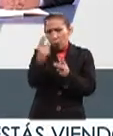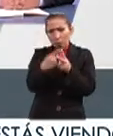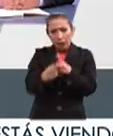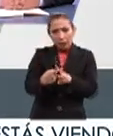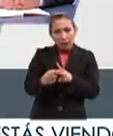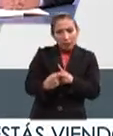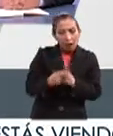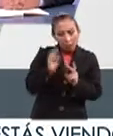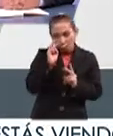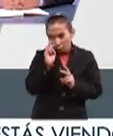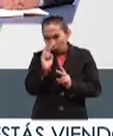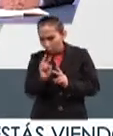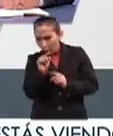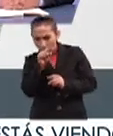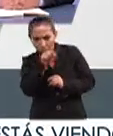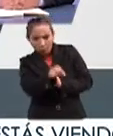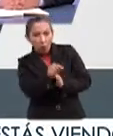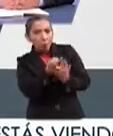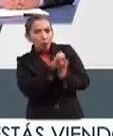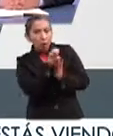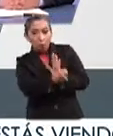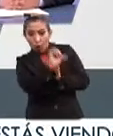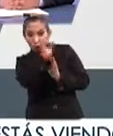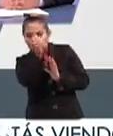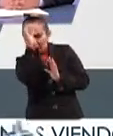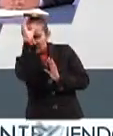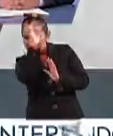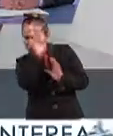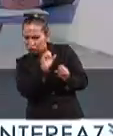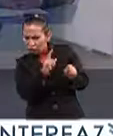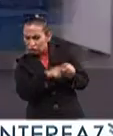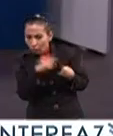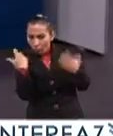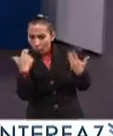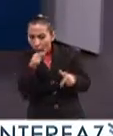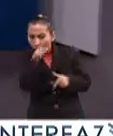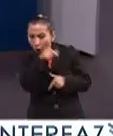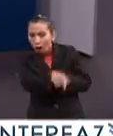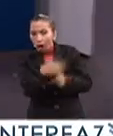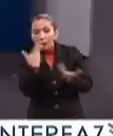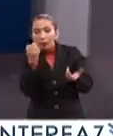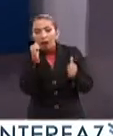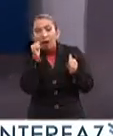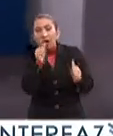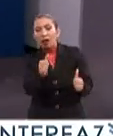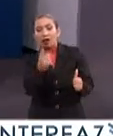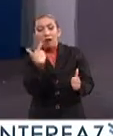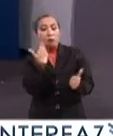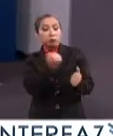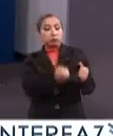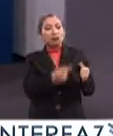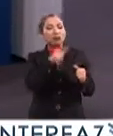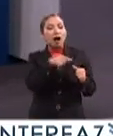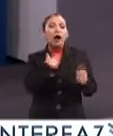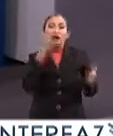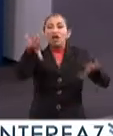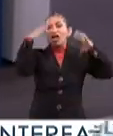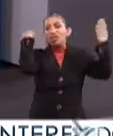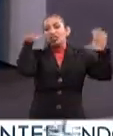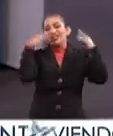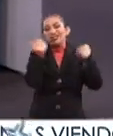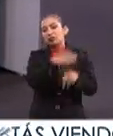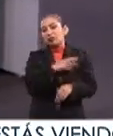matemáticas, para cualquier tipo de ciencia social, en vez de ser considerados como talentos, son